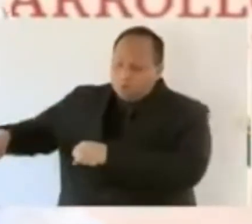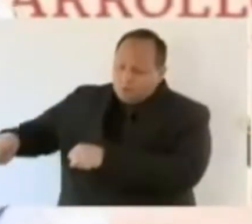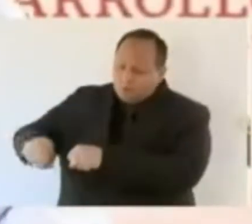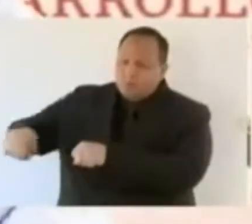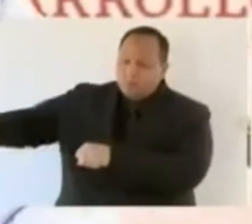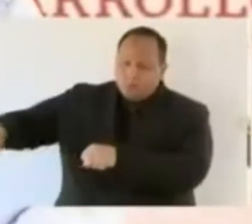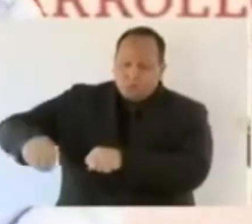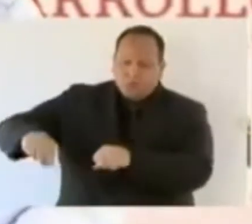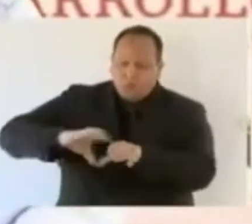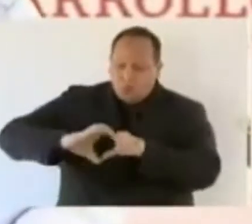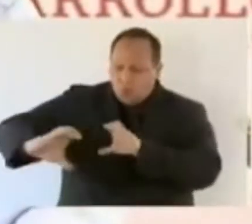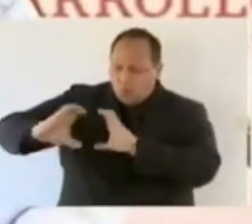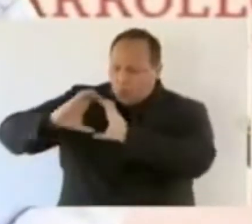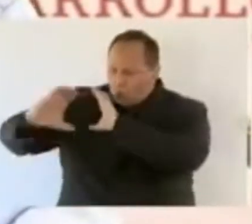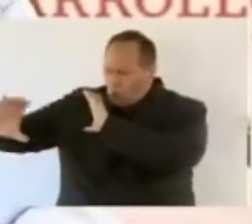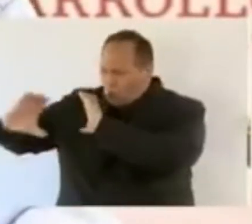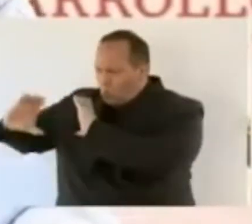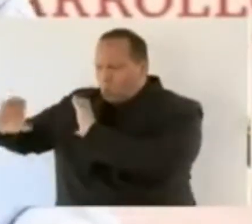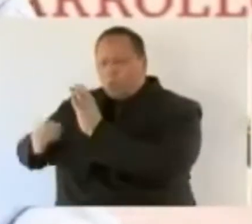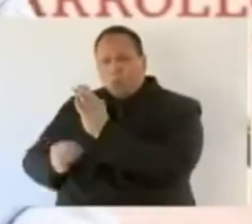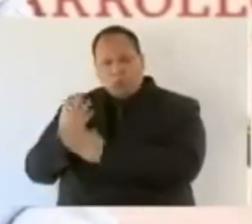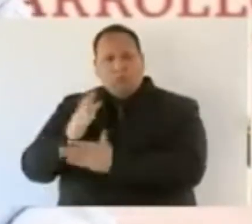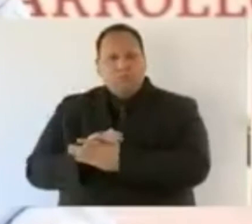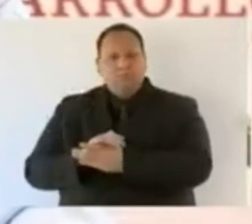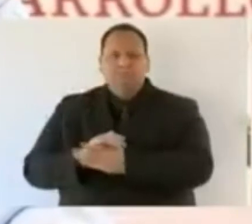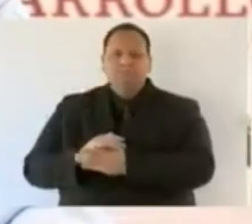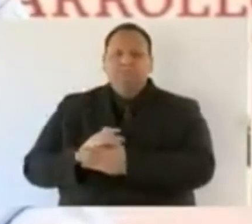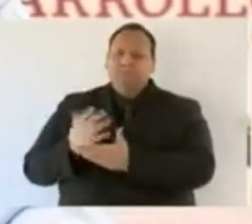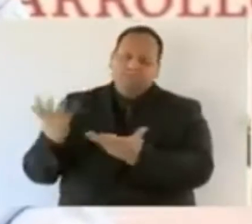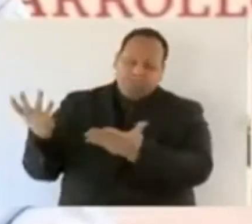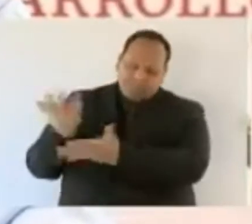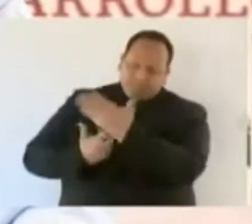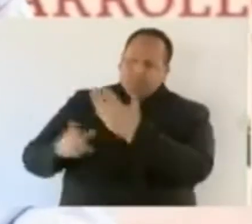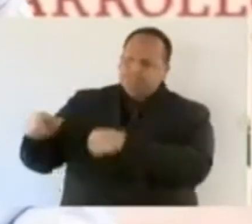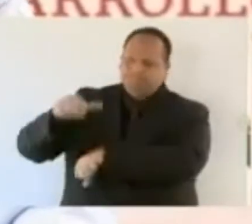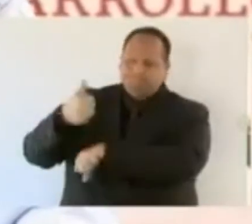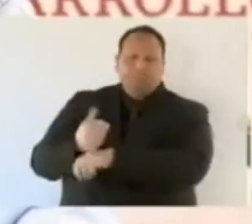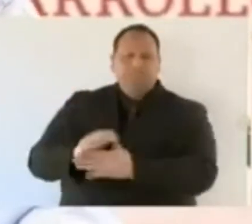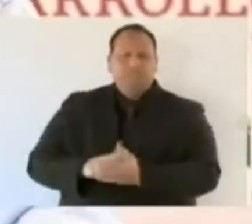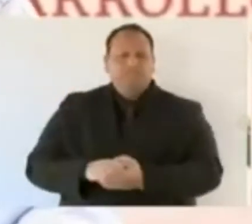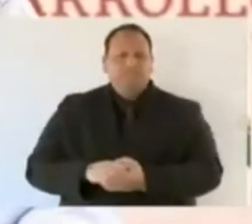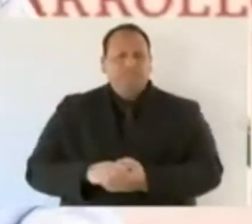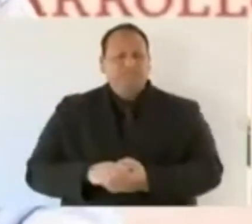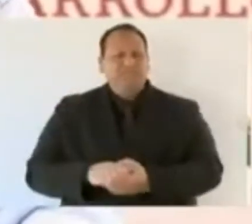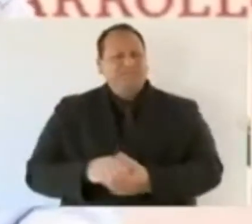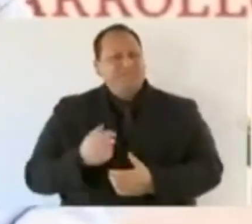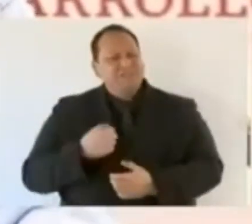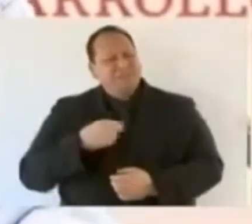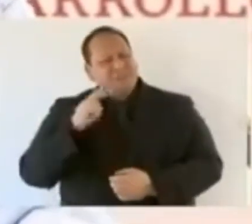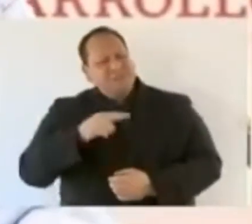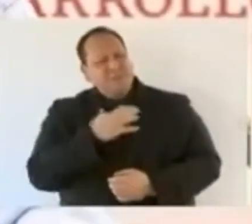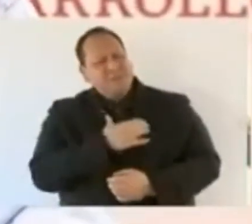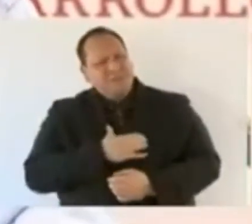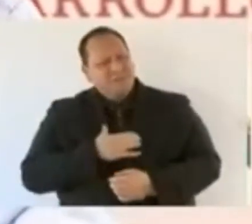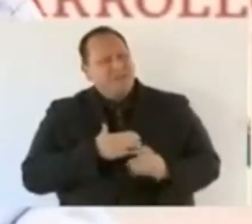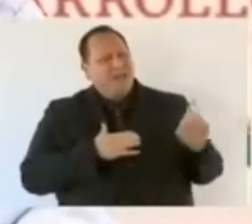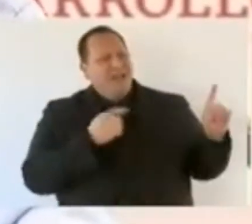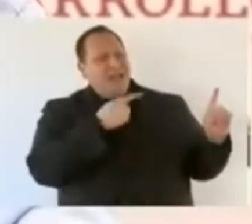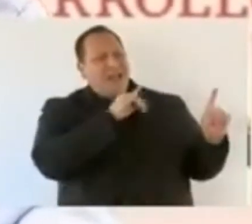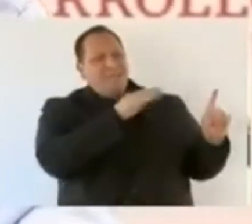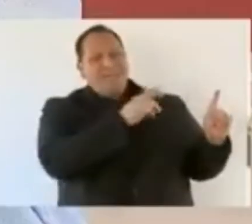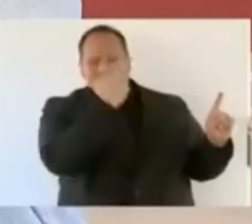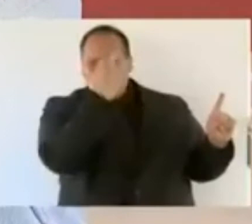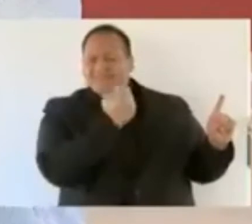con tubería nueva que se instale. Estoy muy contento y tiene razón, Jaime.